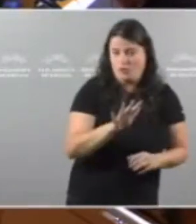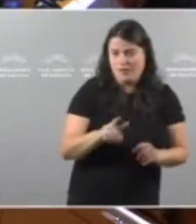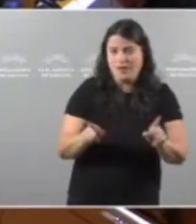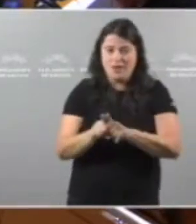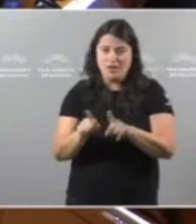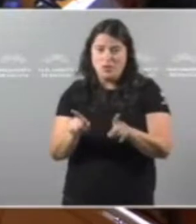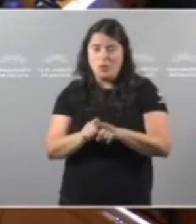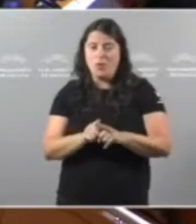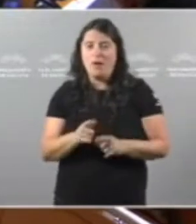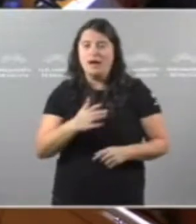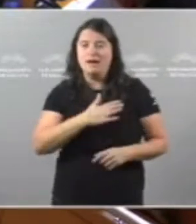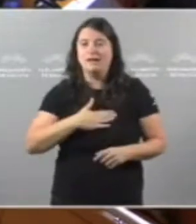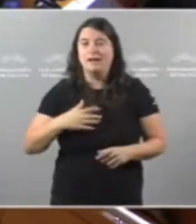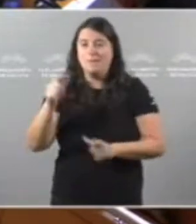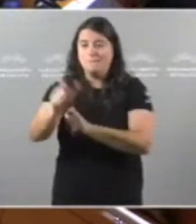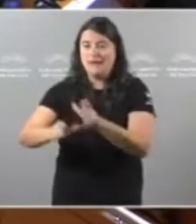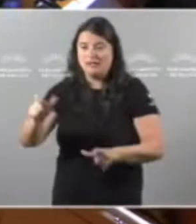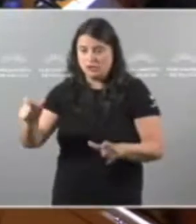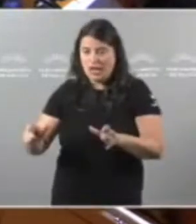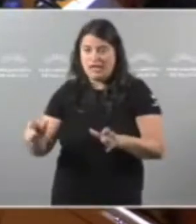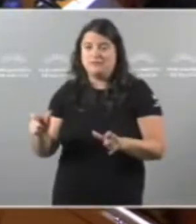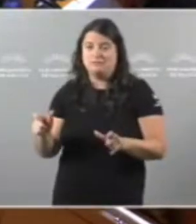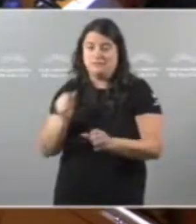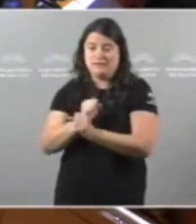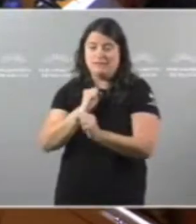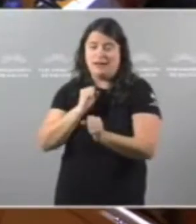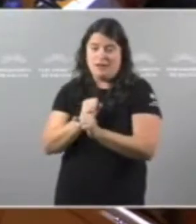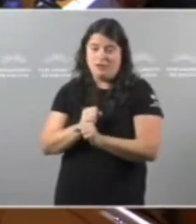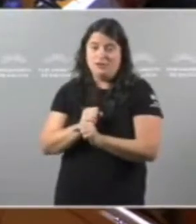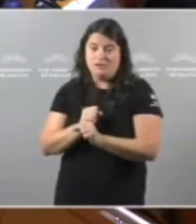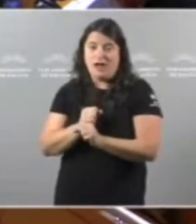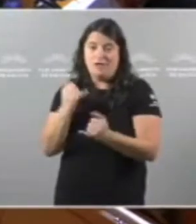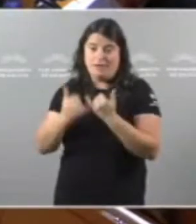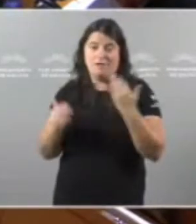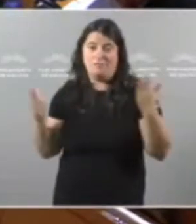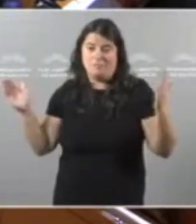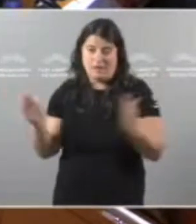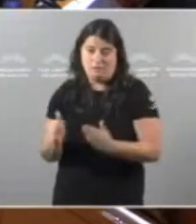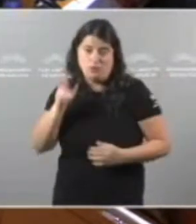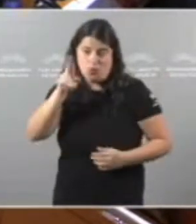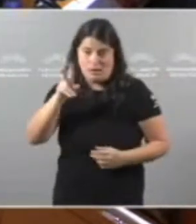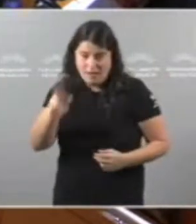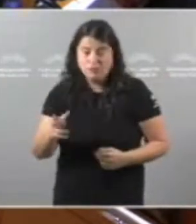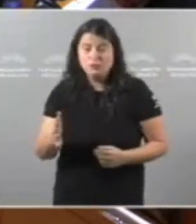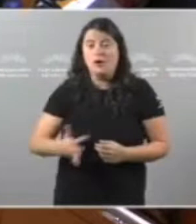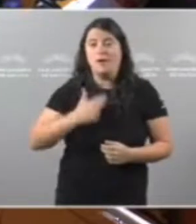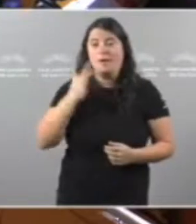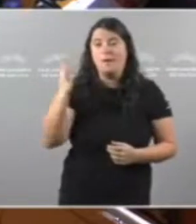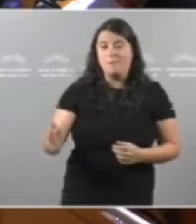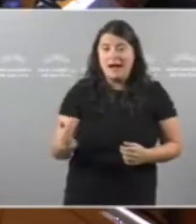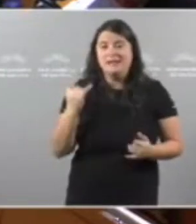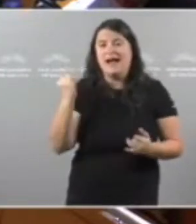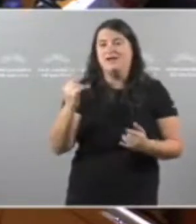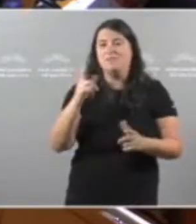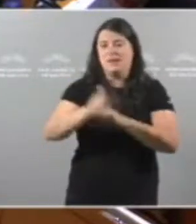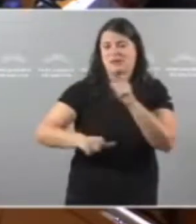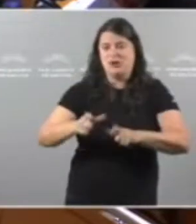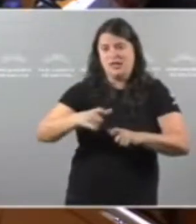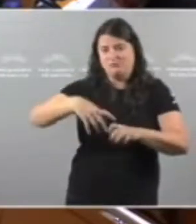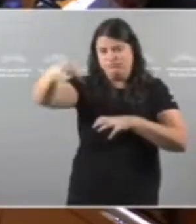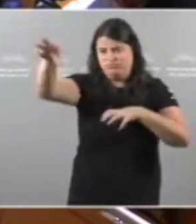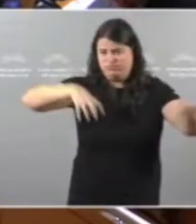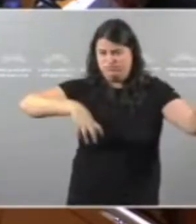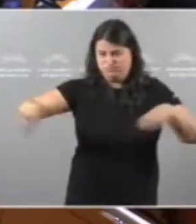baixada da poboación activa E de que neste país temos unha regresión demográfica E un